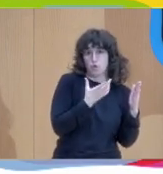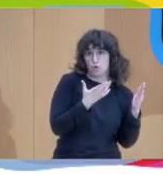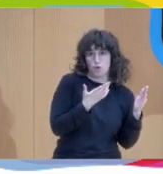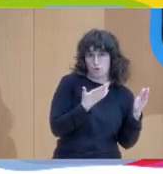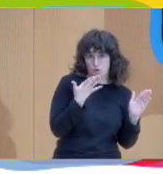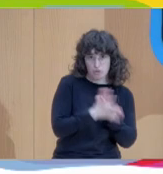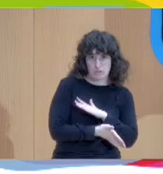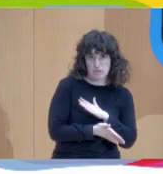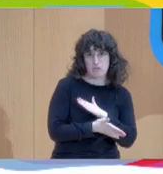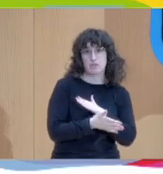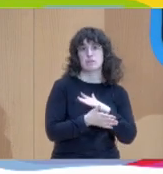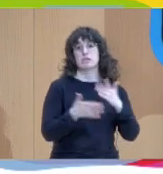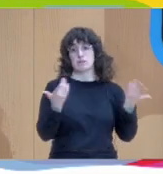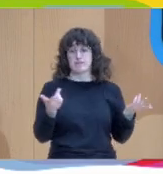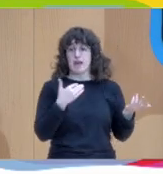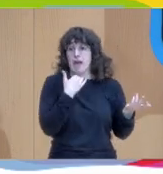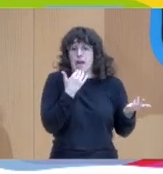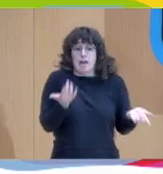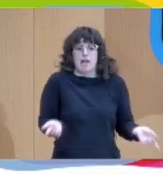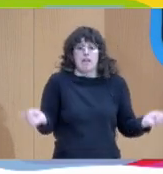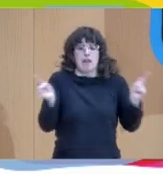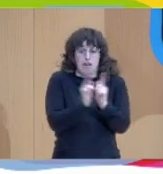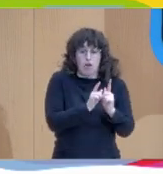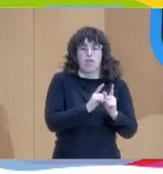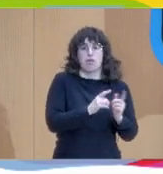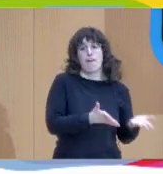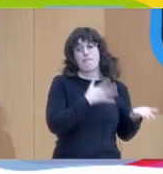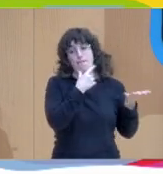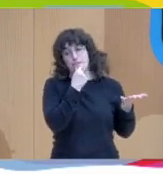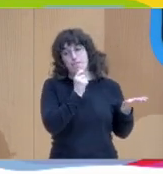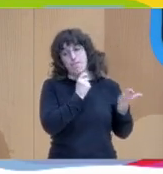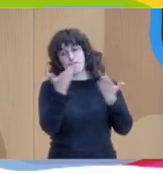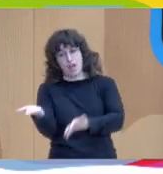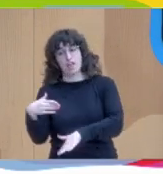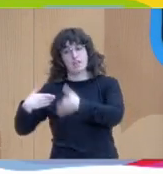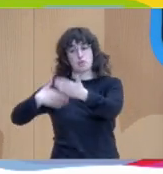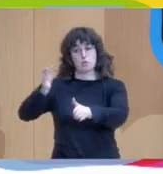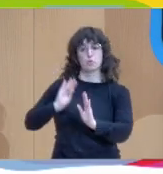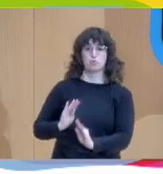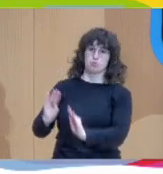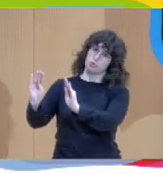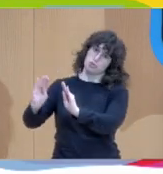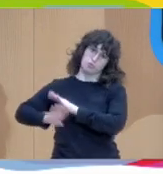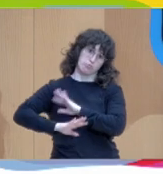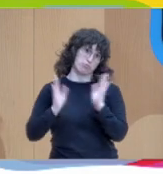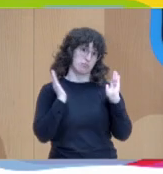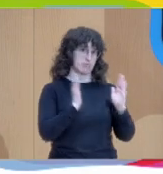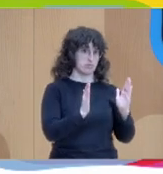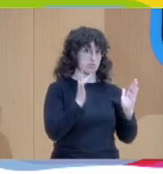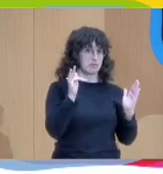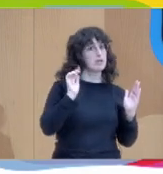momento concreto en el recorrido de esos profesionales o de esas personas. Y también el potencial que tiene estar fuera.